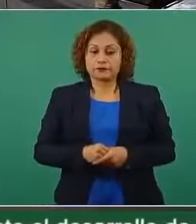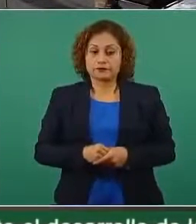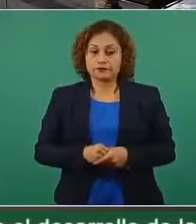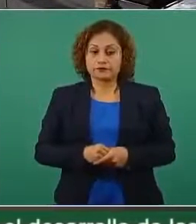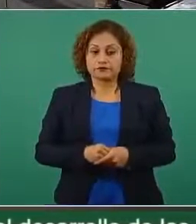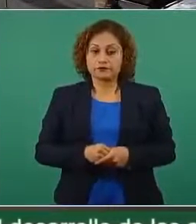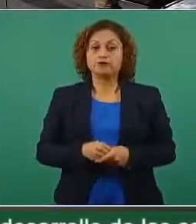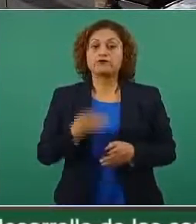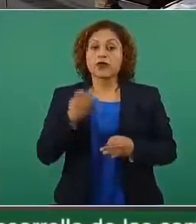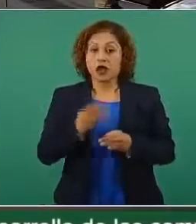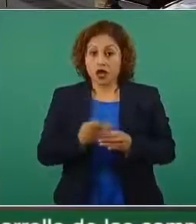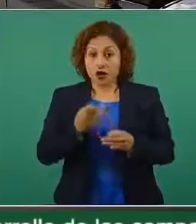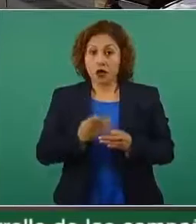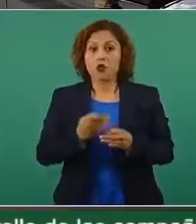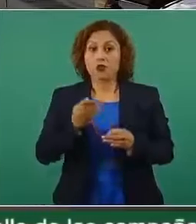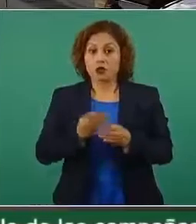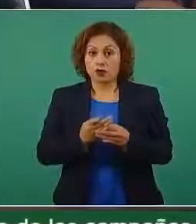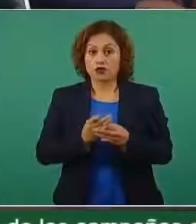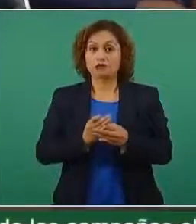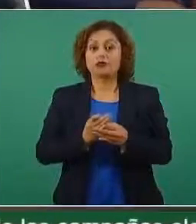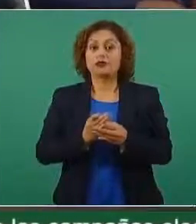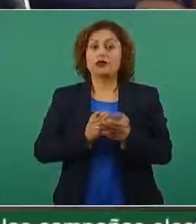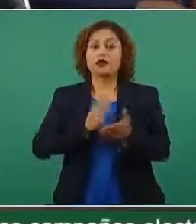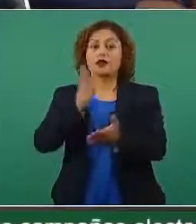asistiendo al tribunal superior agrario